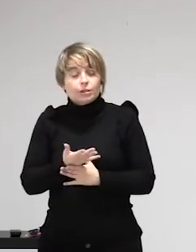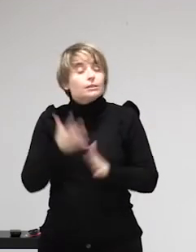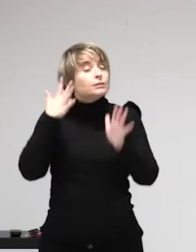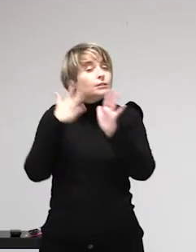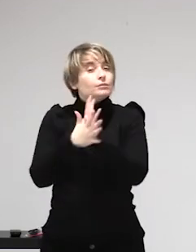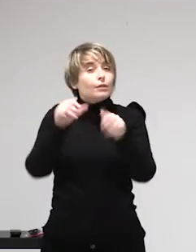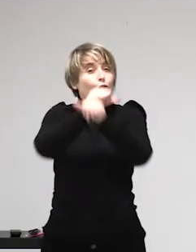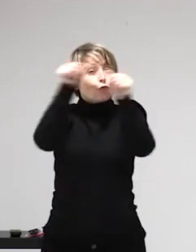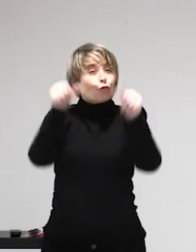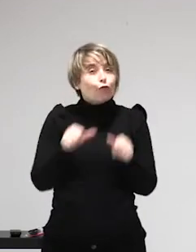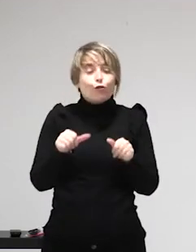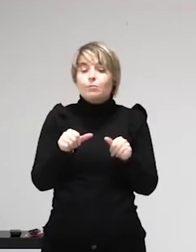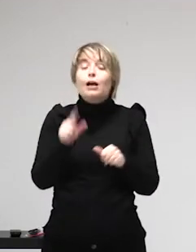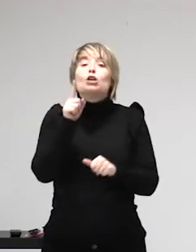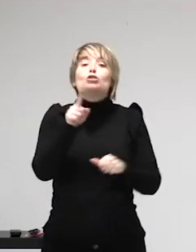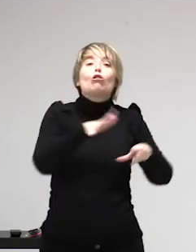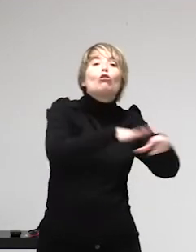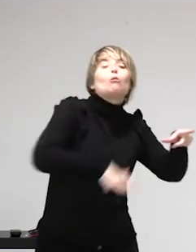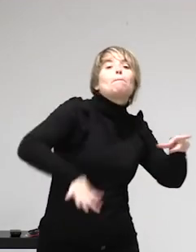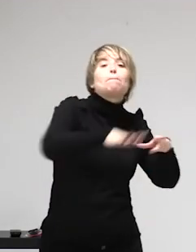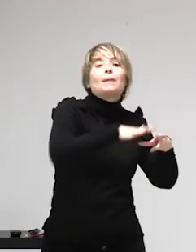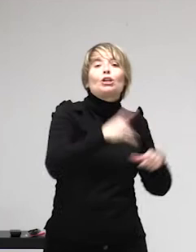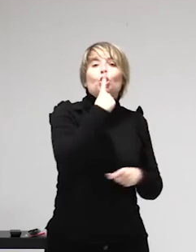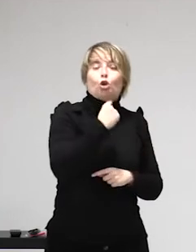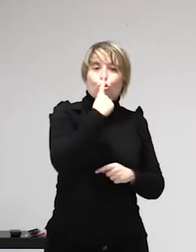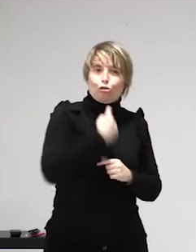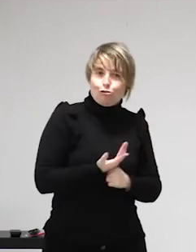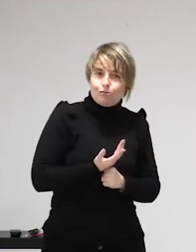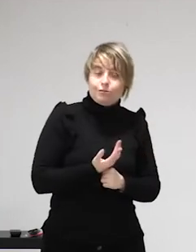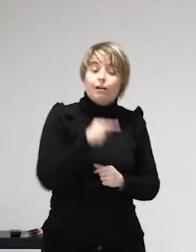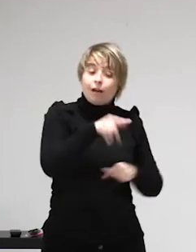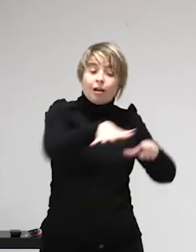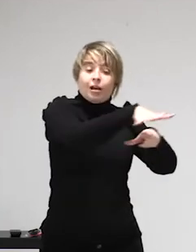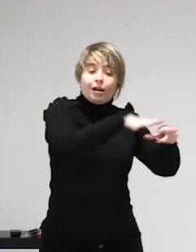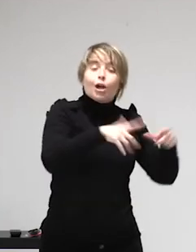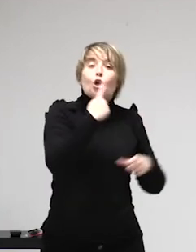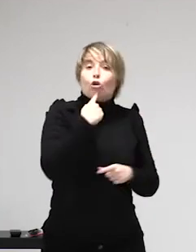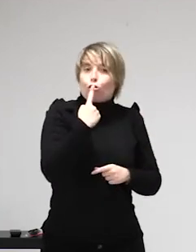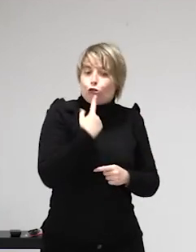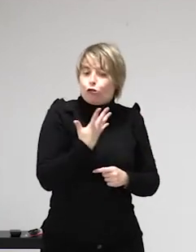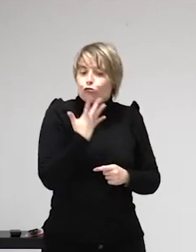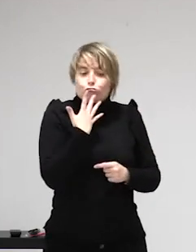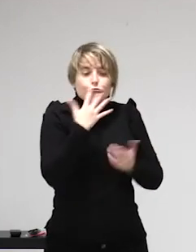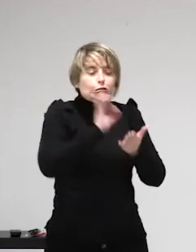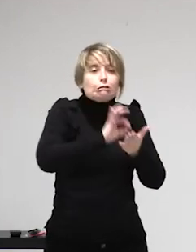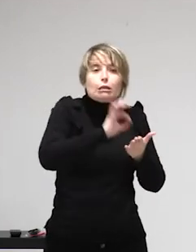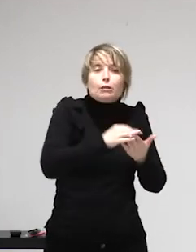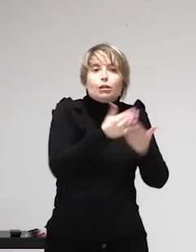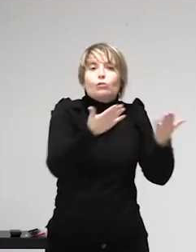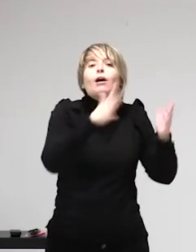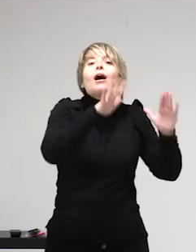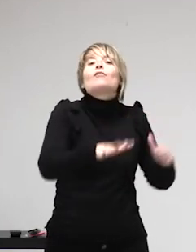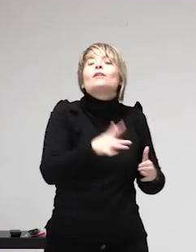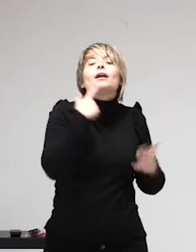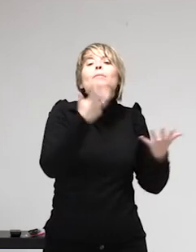abolicionismo, el abolicionismo en teoría penaliza al cliente al que contrata un servicio sexual